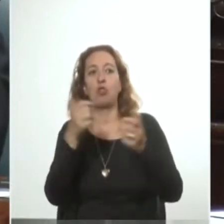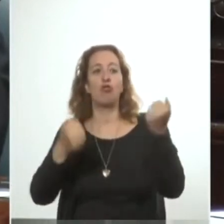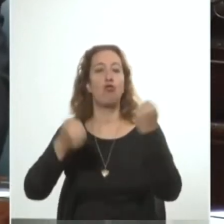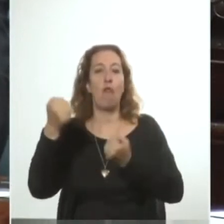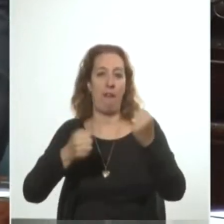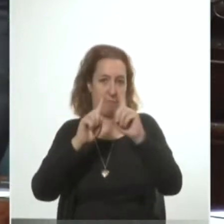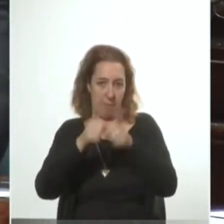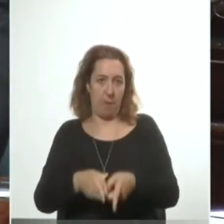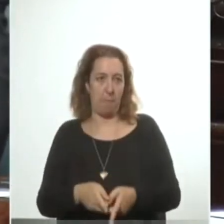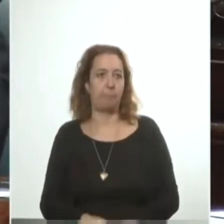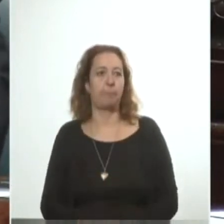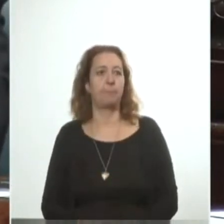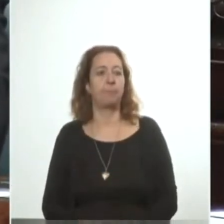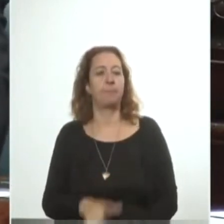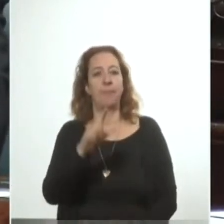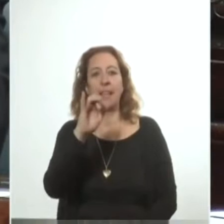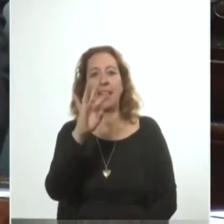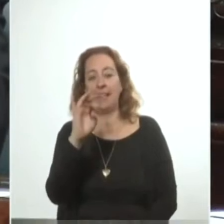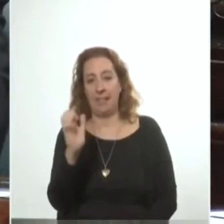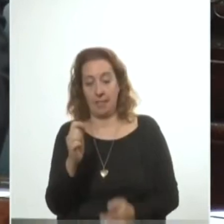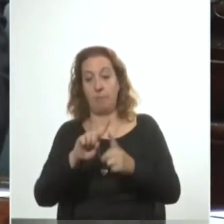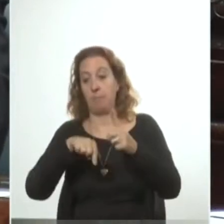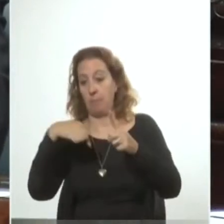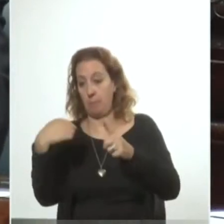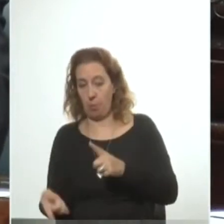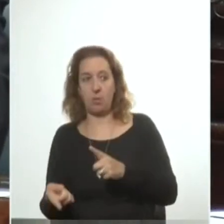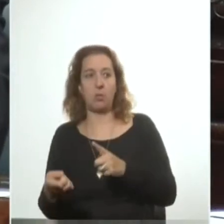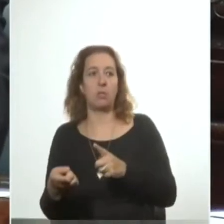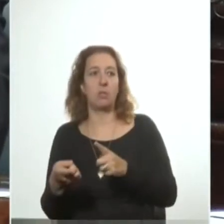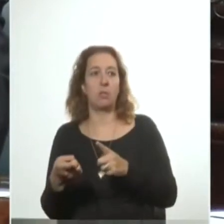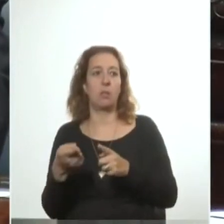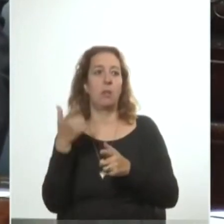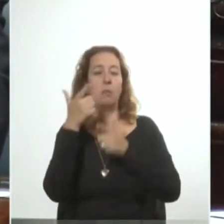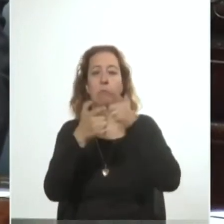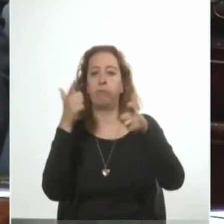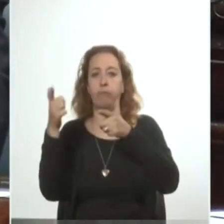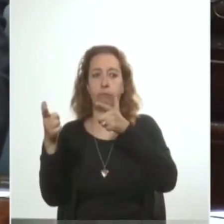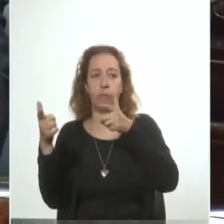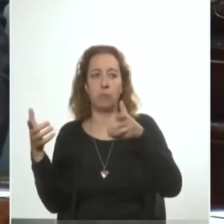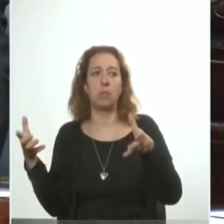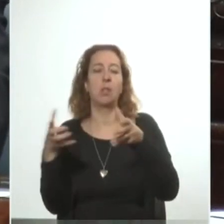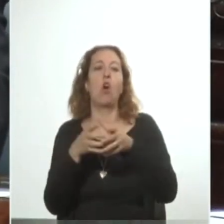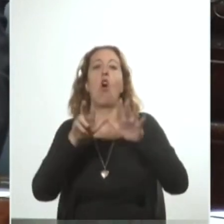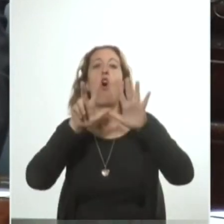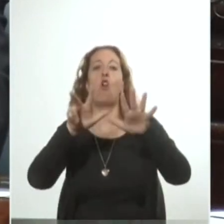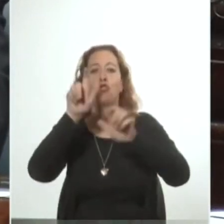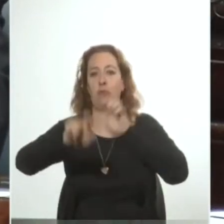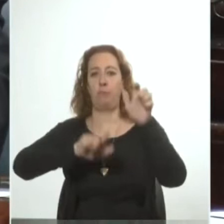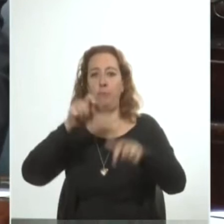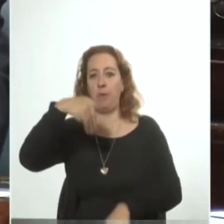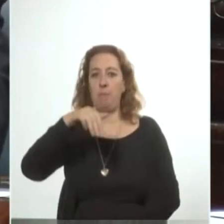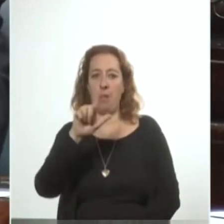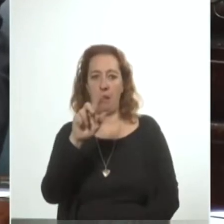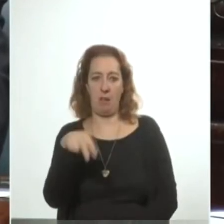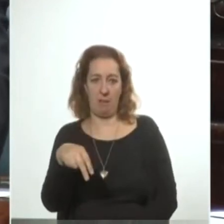Juan Carlos Leites. La respuesta no se hace esperar y son abatidos por las fuerzas conjuntas ocho miembros del MLN